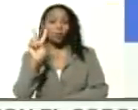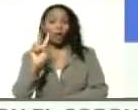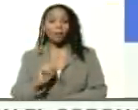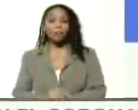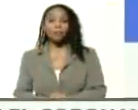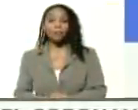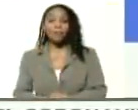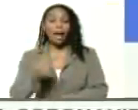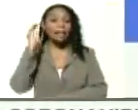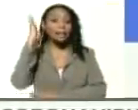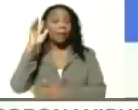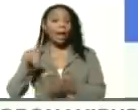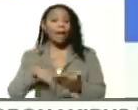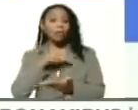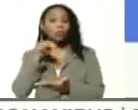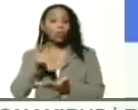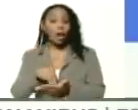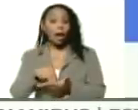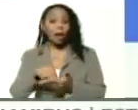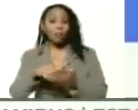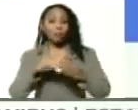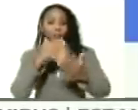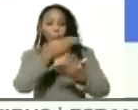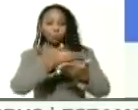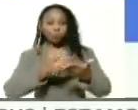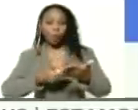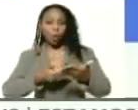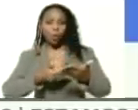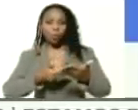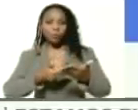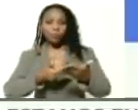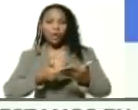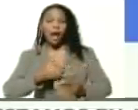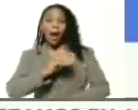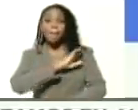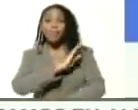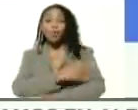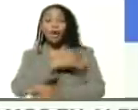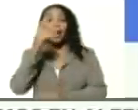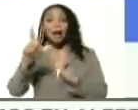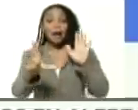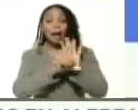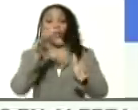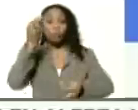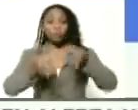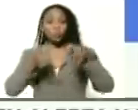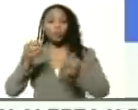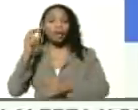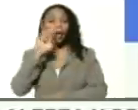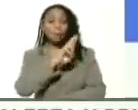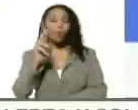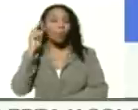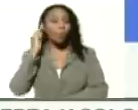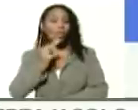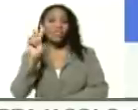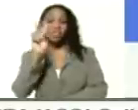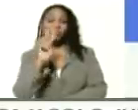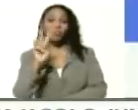Asamblea Nacional Comunicado. El Poder Legislativo de la República Bolivariana de Venezuela